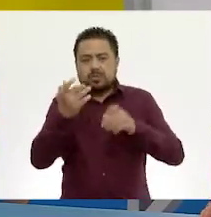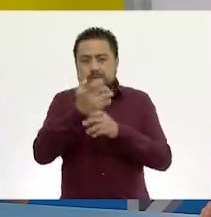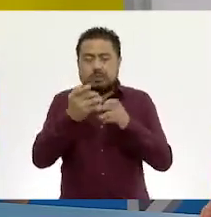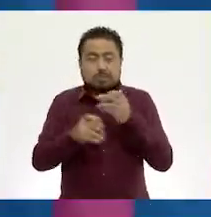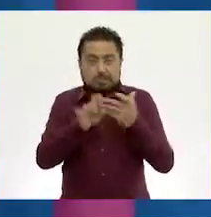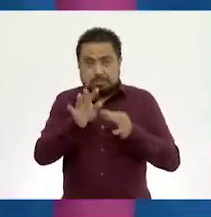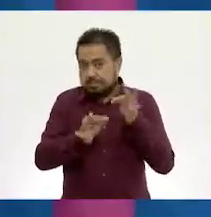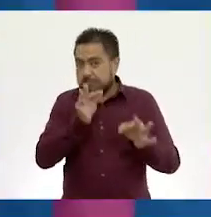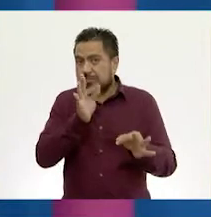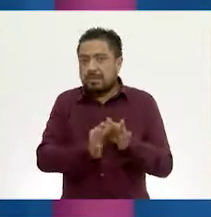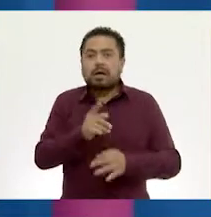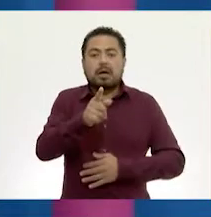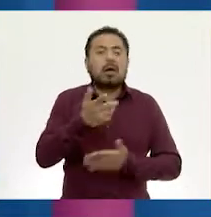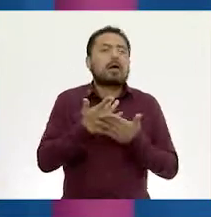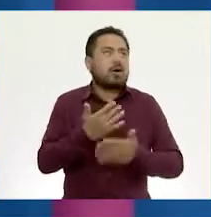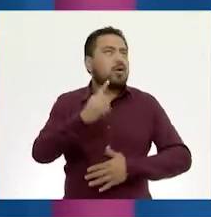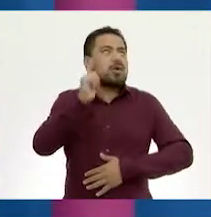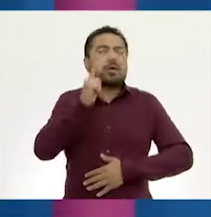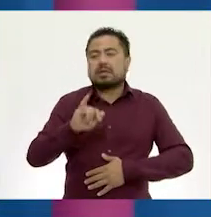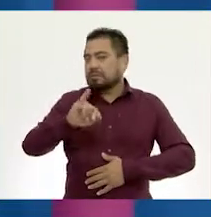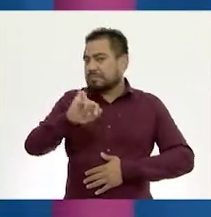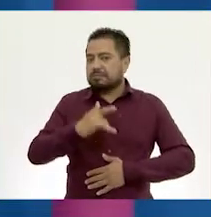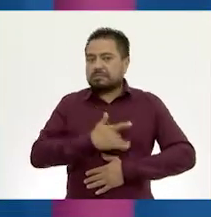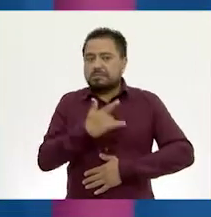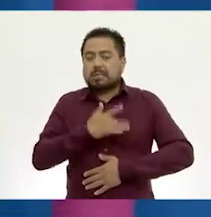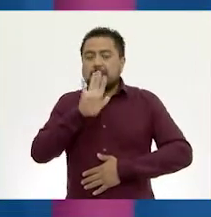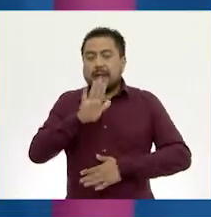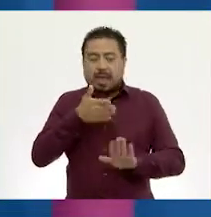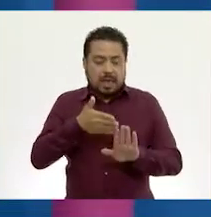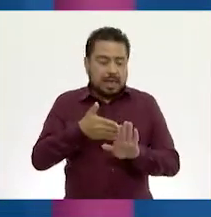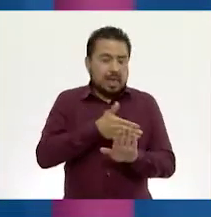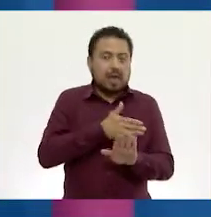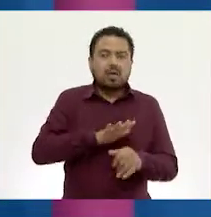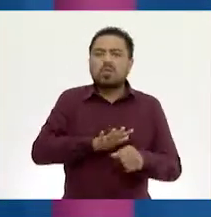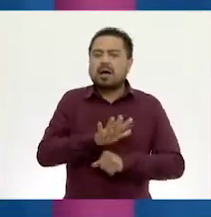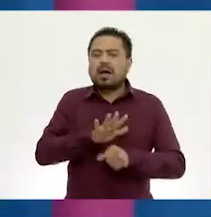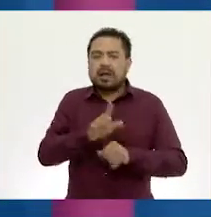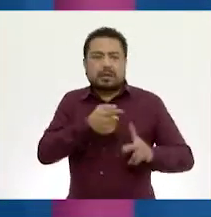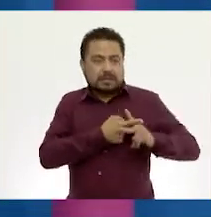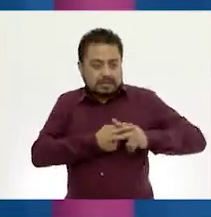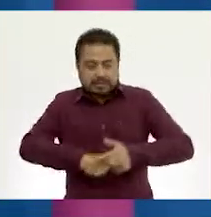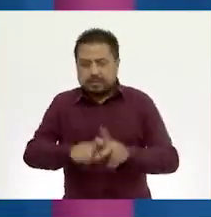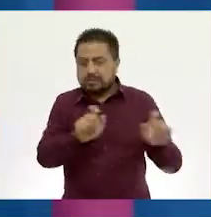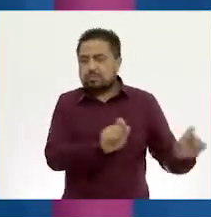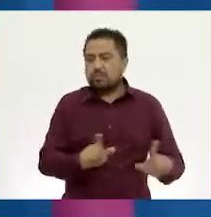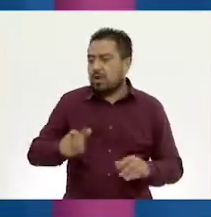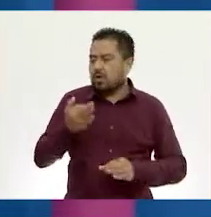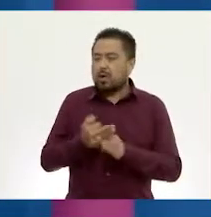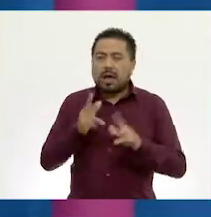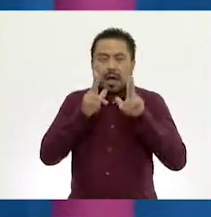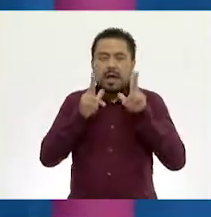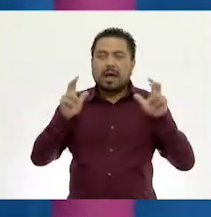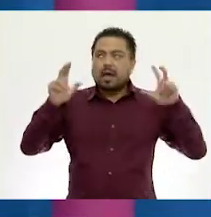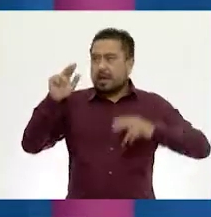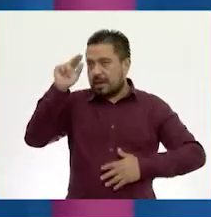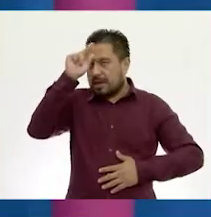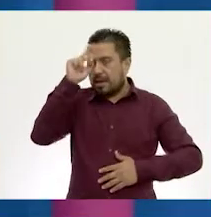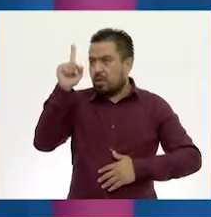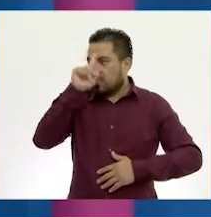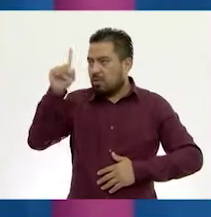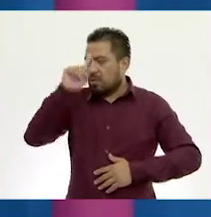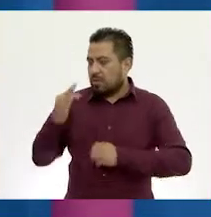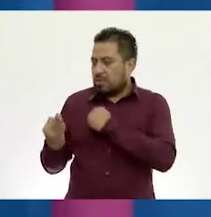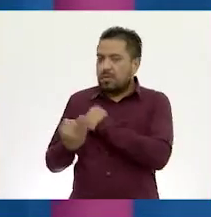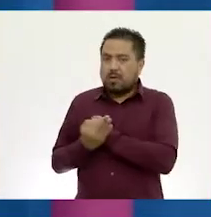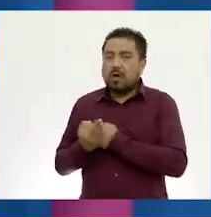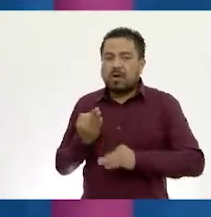¿Listos? Esperemos que sí, pero antes de cualquier cosa y de comenzar con esta sesión, vamos con Ajo Listo que nos tiene un consejo.